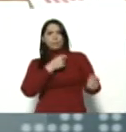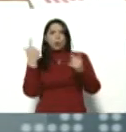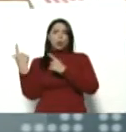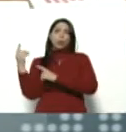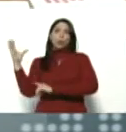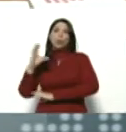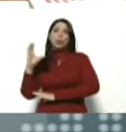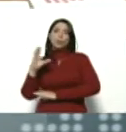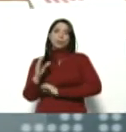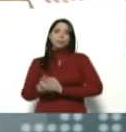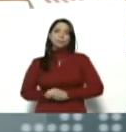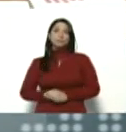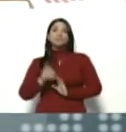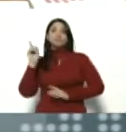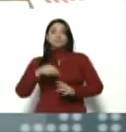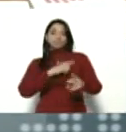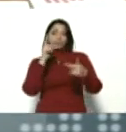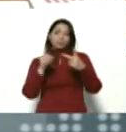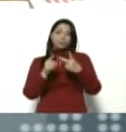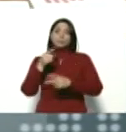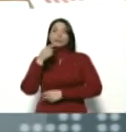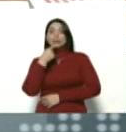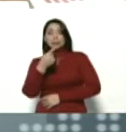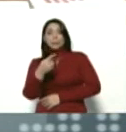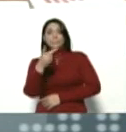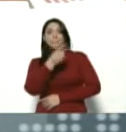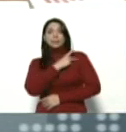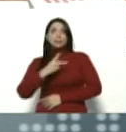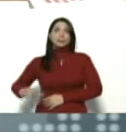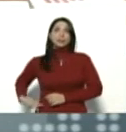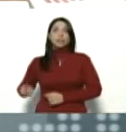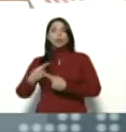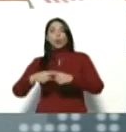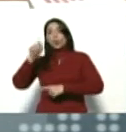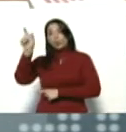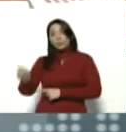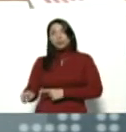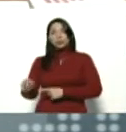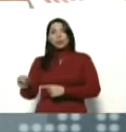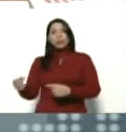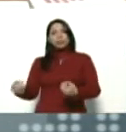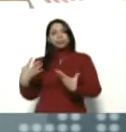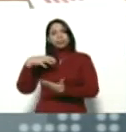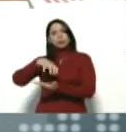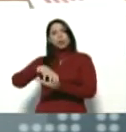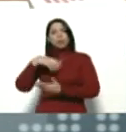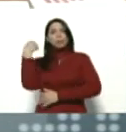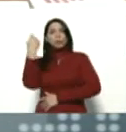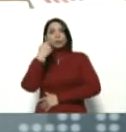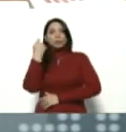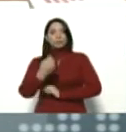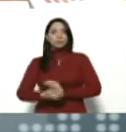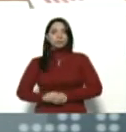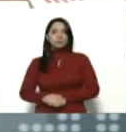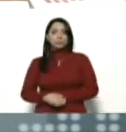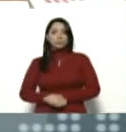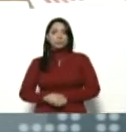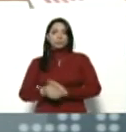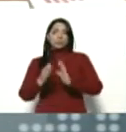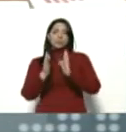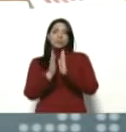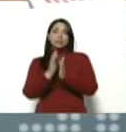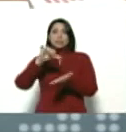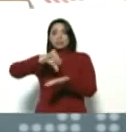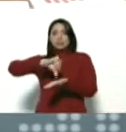También estaba diciendo la vicepresidenta, otro caso del estado Apure, en San Fernando de